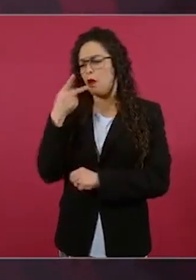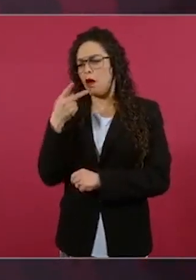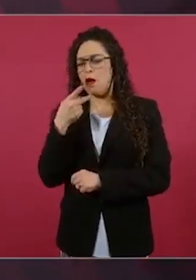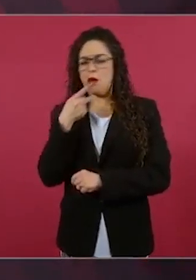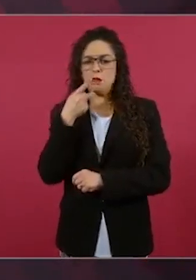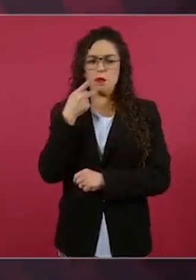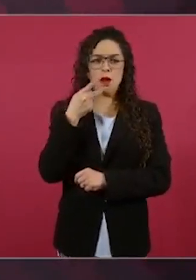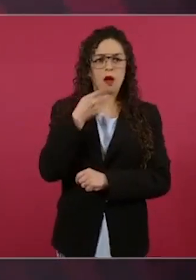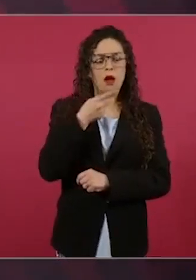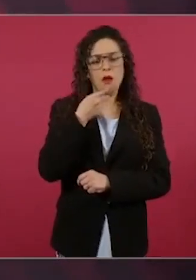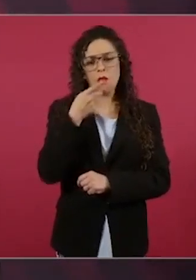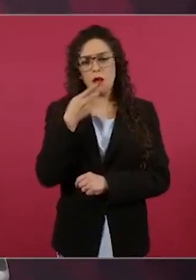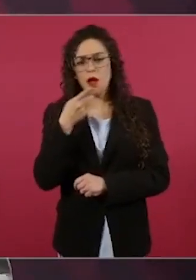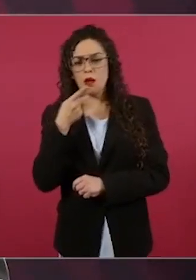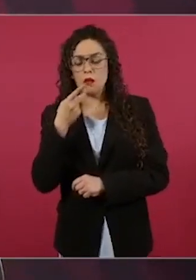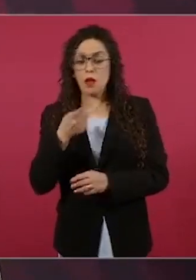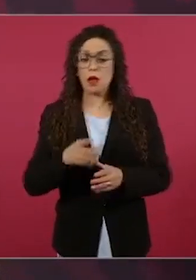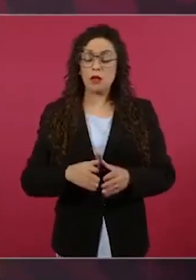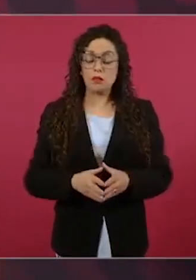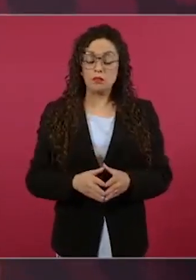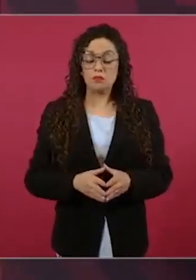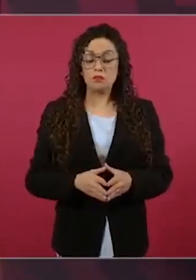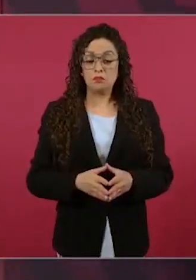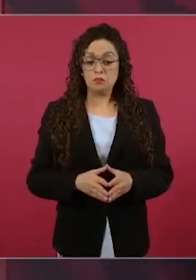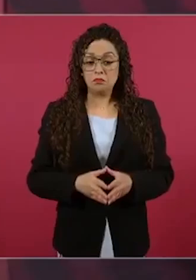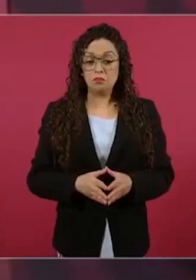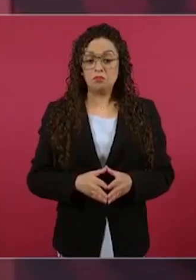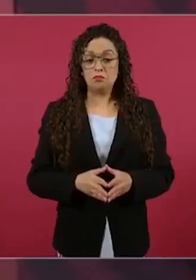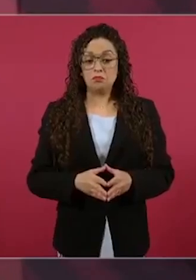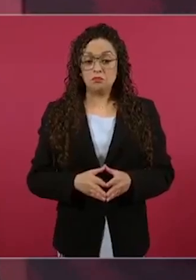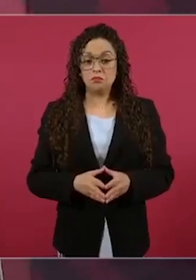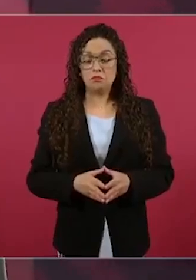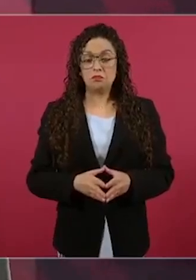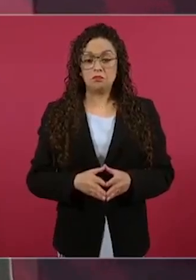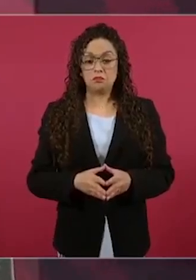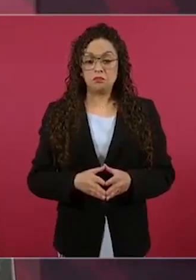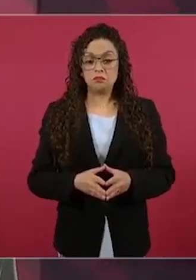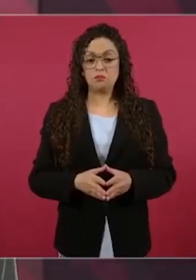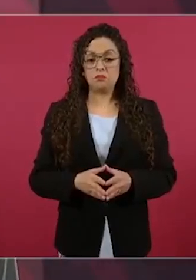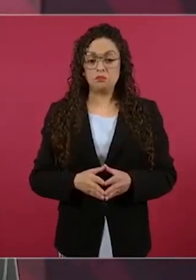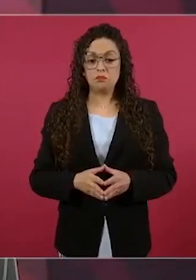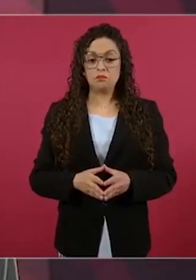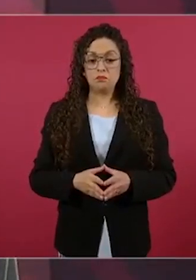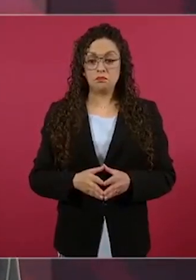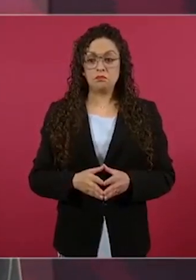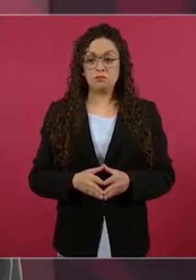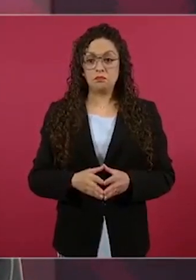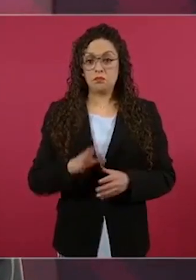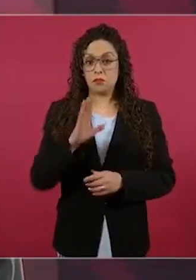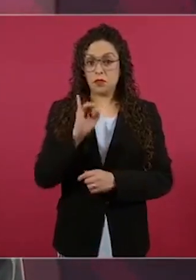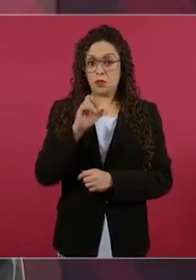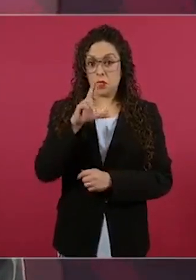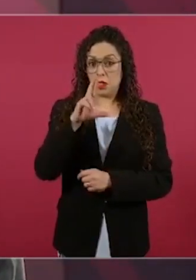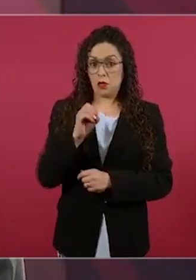lo apoya en sus